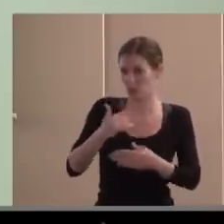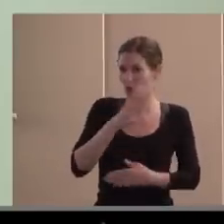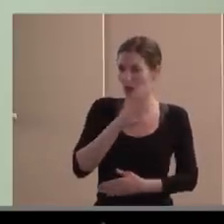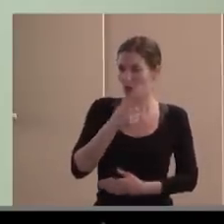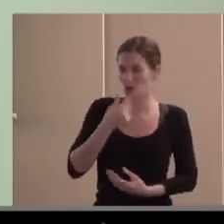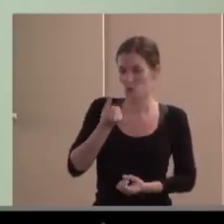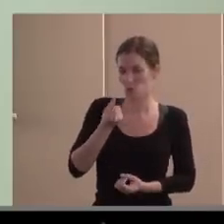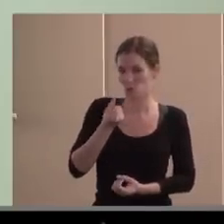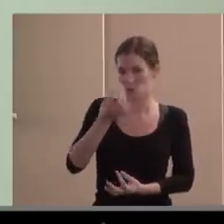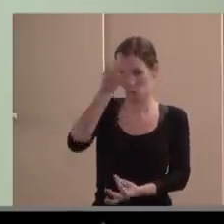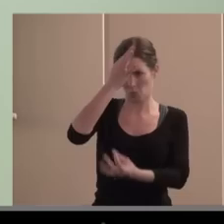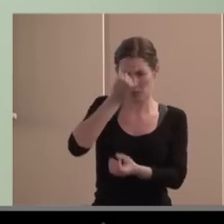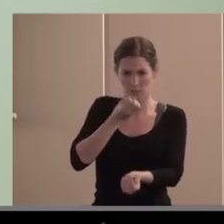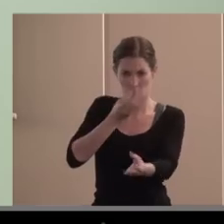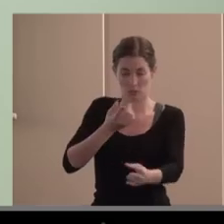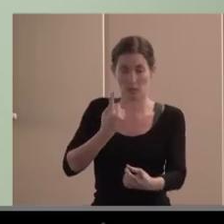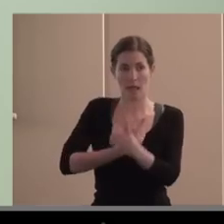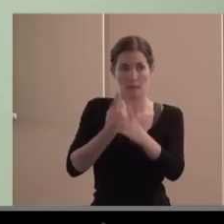voy en charlas,